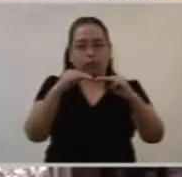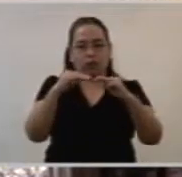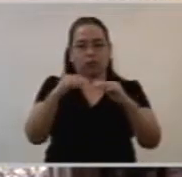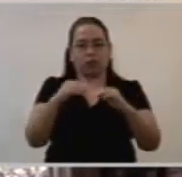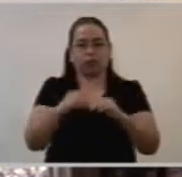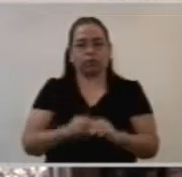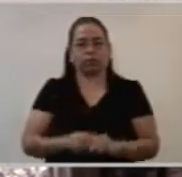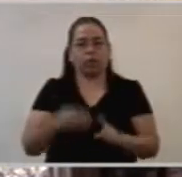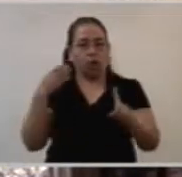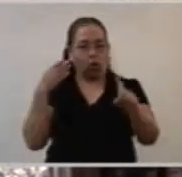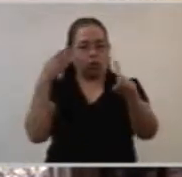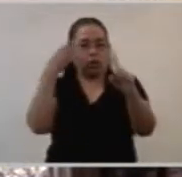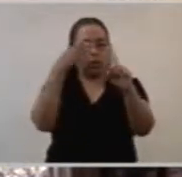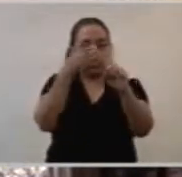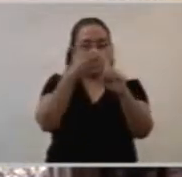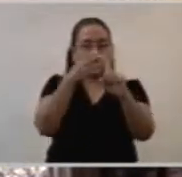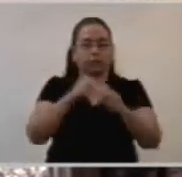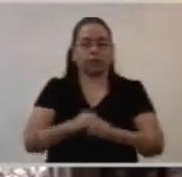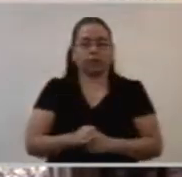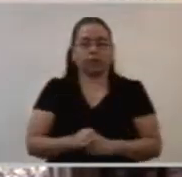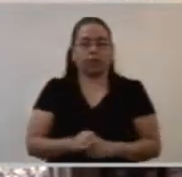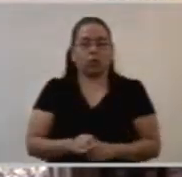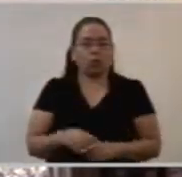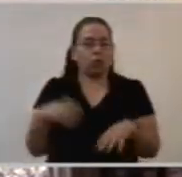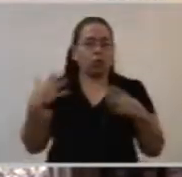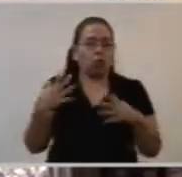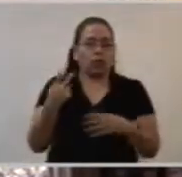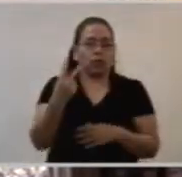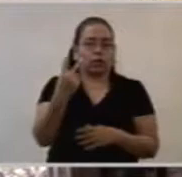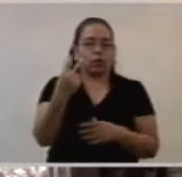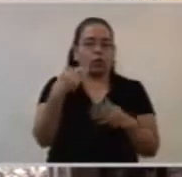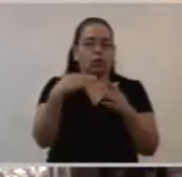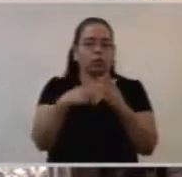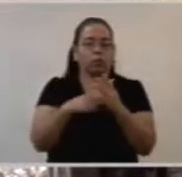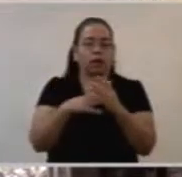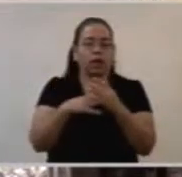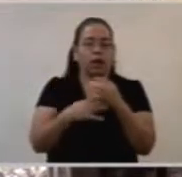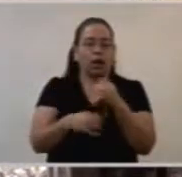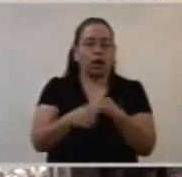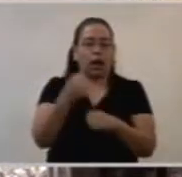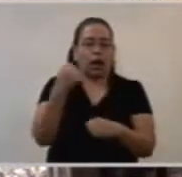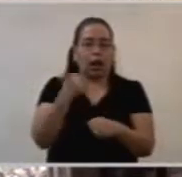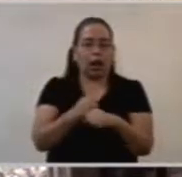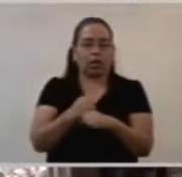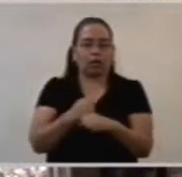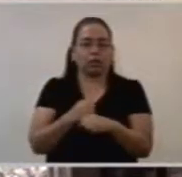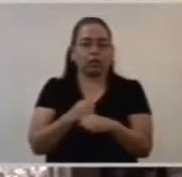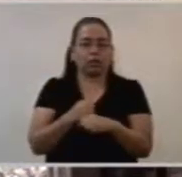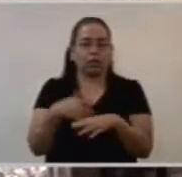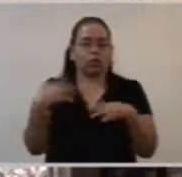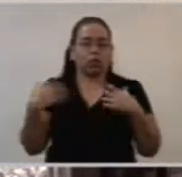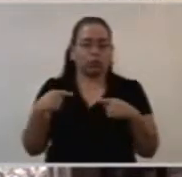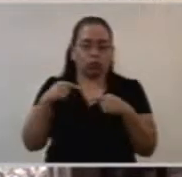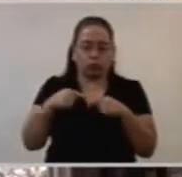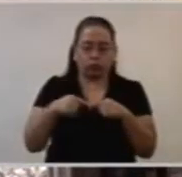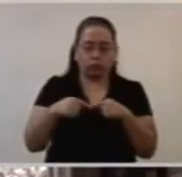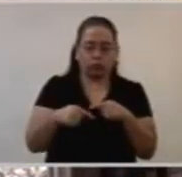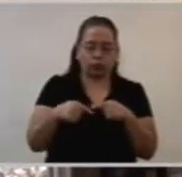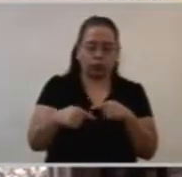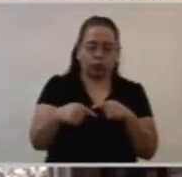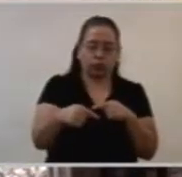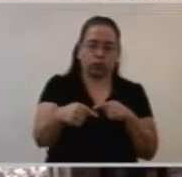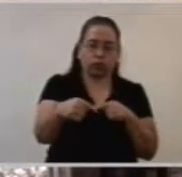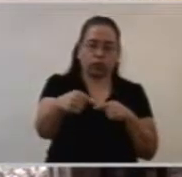de casi dos mil años ha sido llevada adelante por tantos santos y